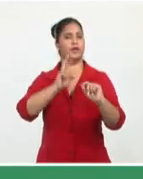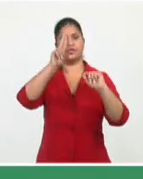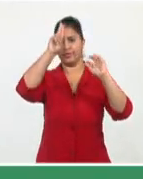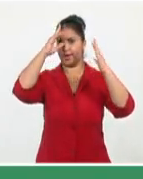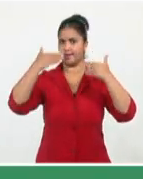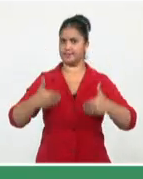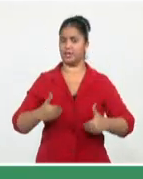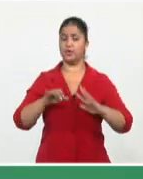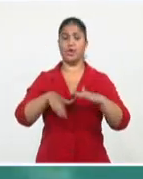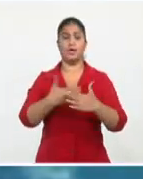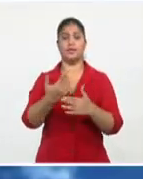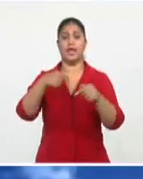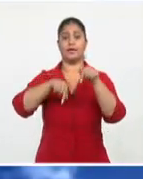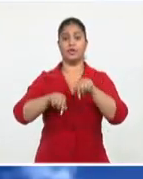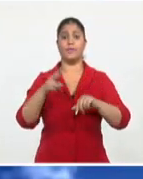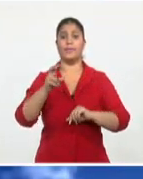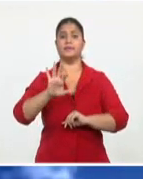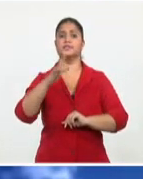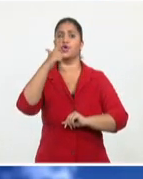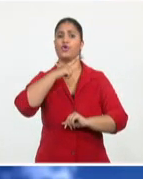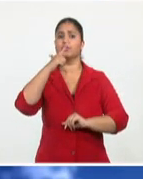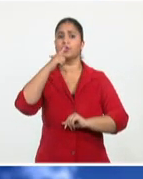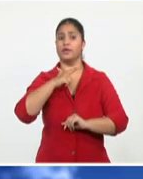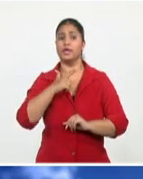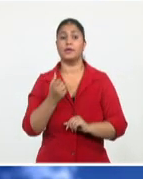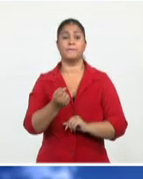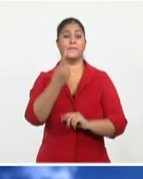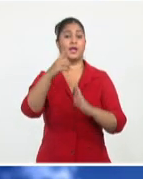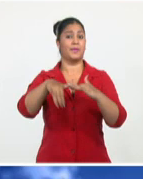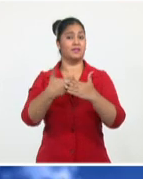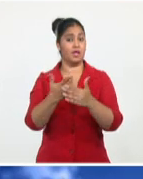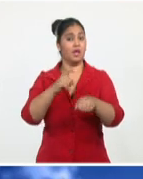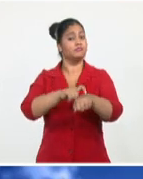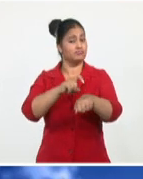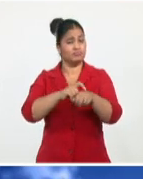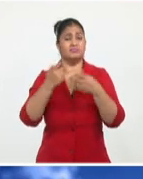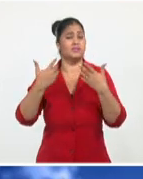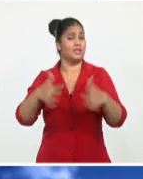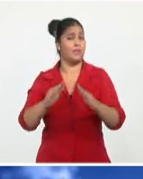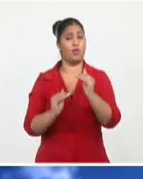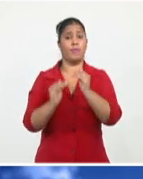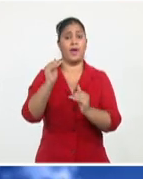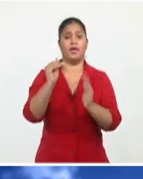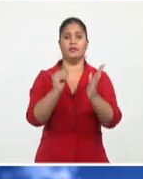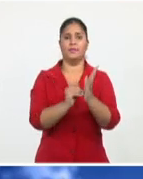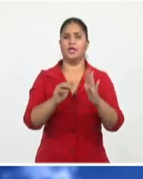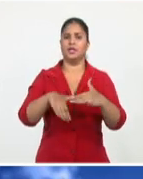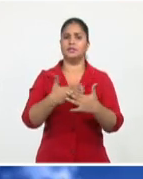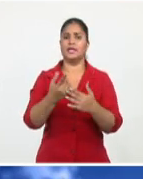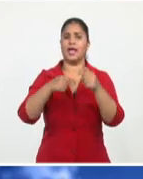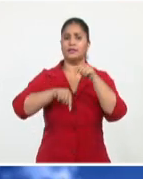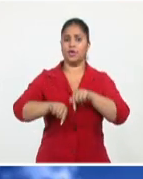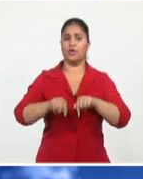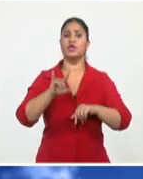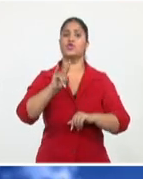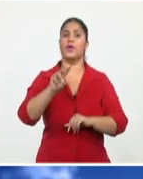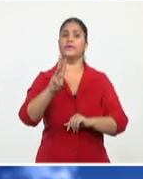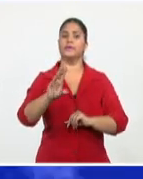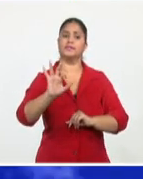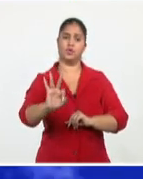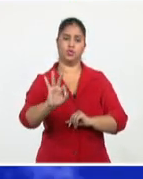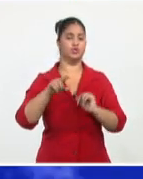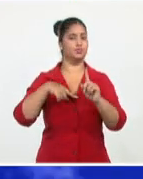Este 25 de abril, Cuba superó por primera vez las 24.000 muestras analizadas en un solo día. Como resultado, se diagnosticaron